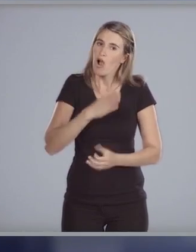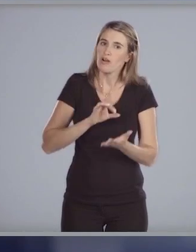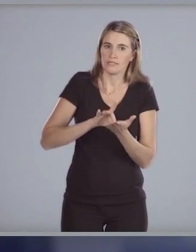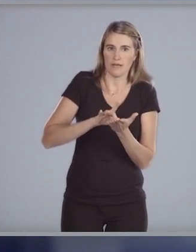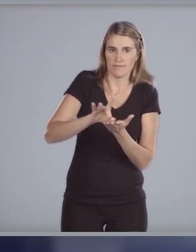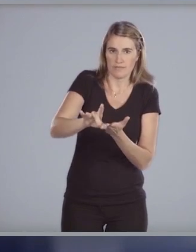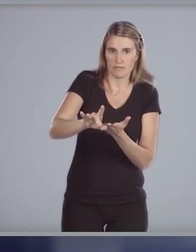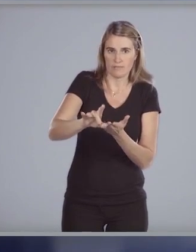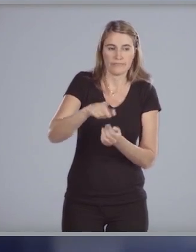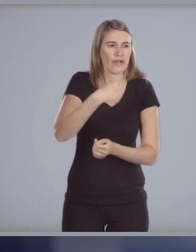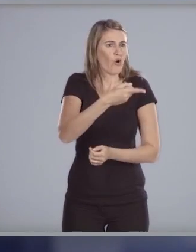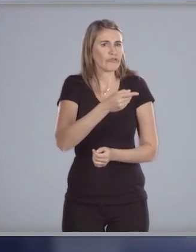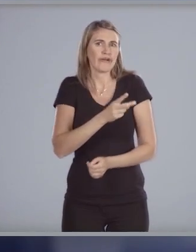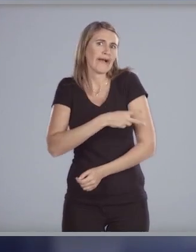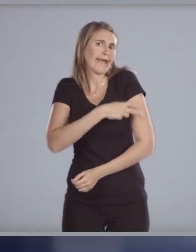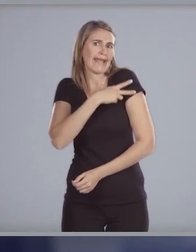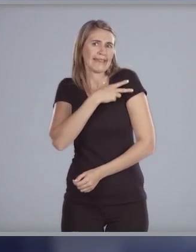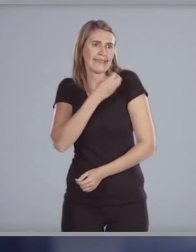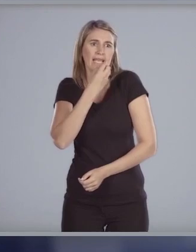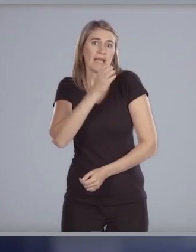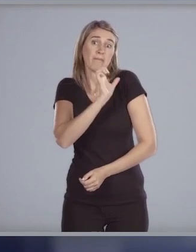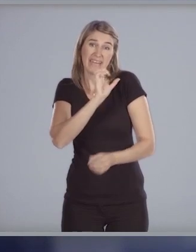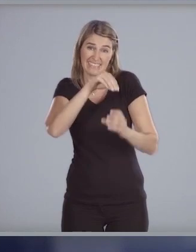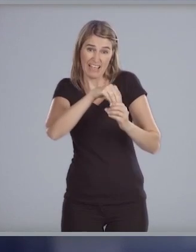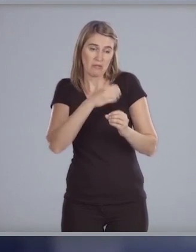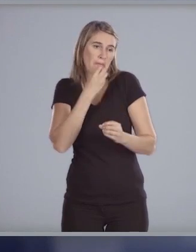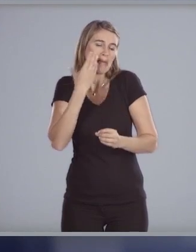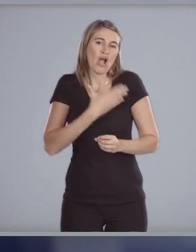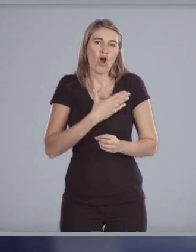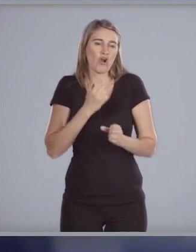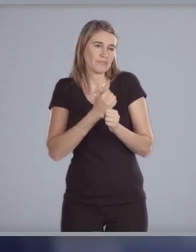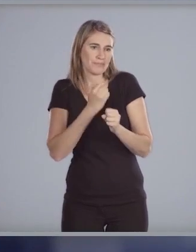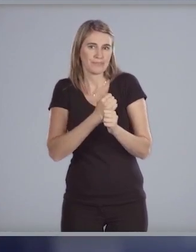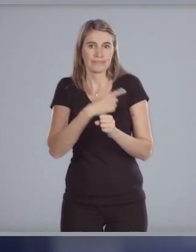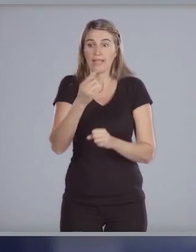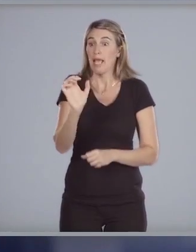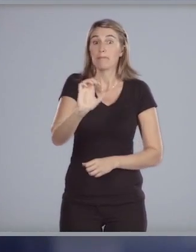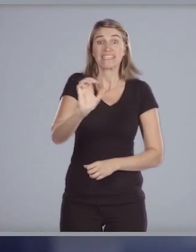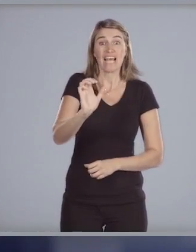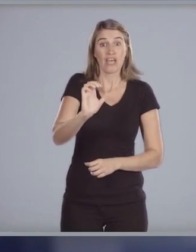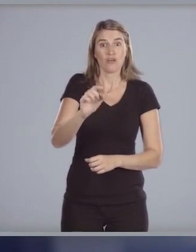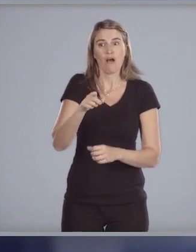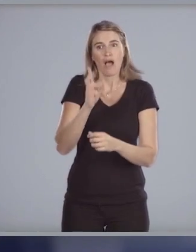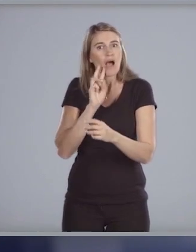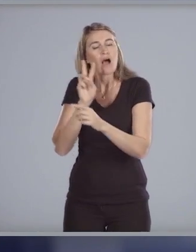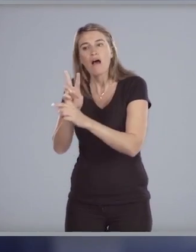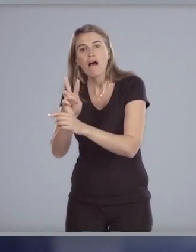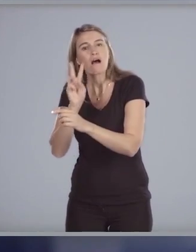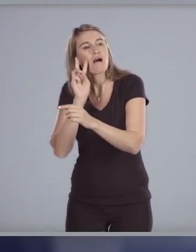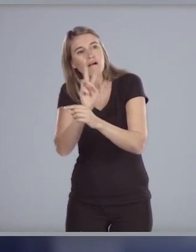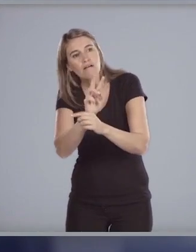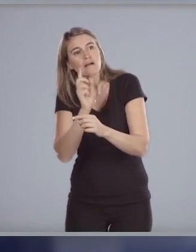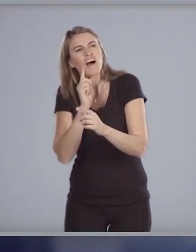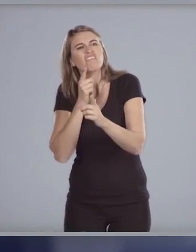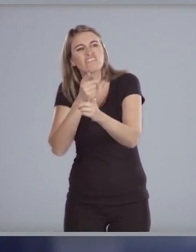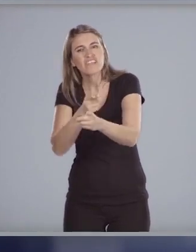que el gerente optimice su desempeño que el empresario sea un agente de la